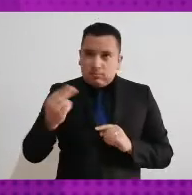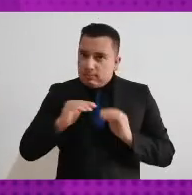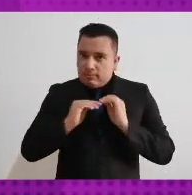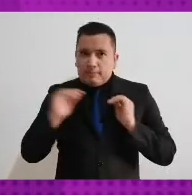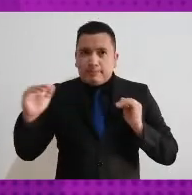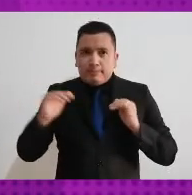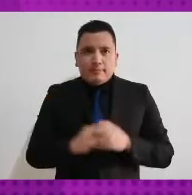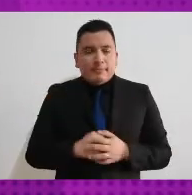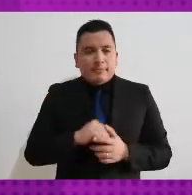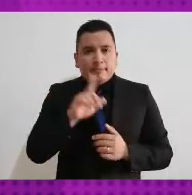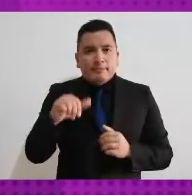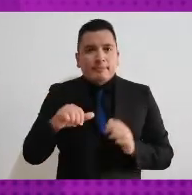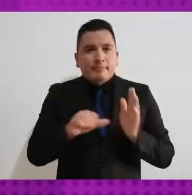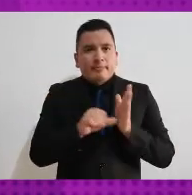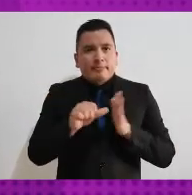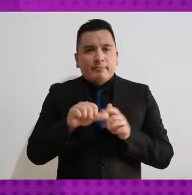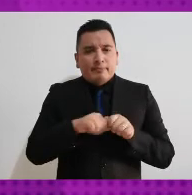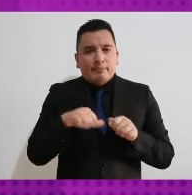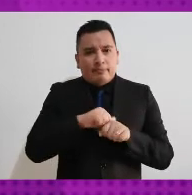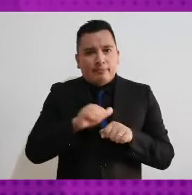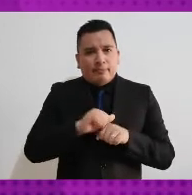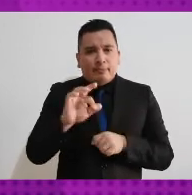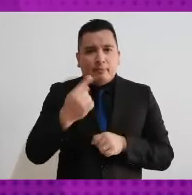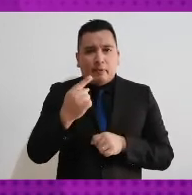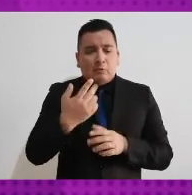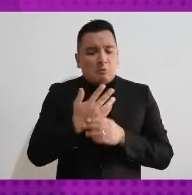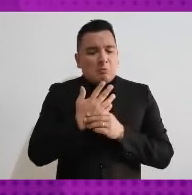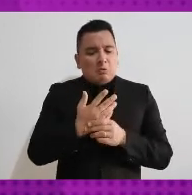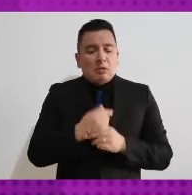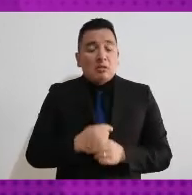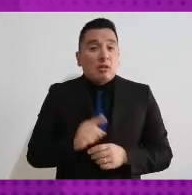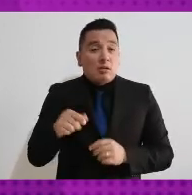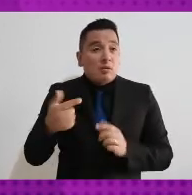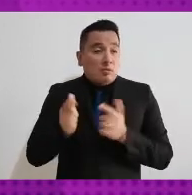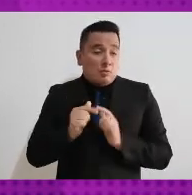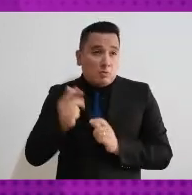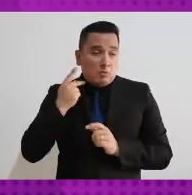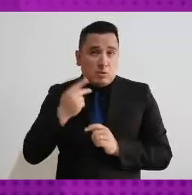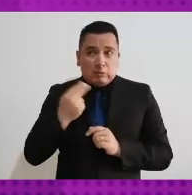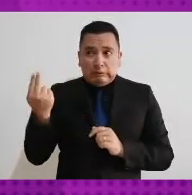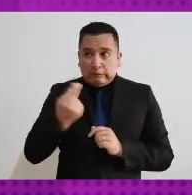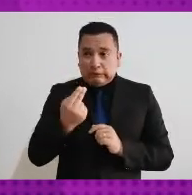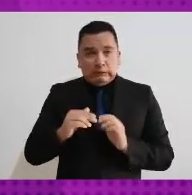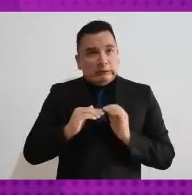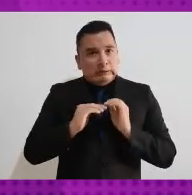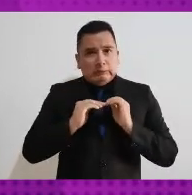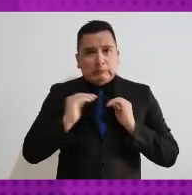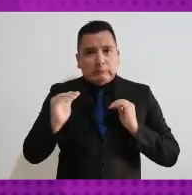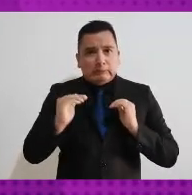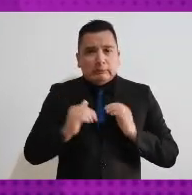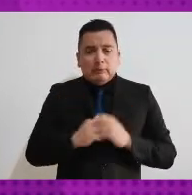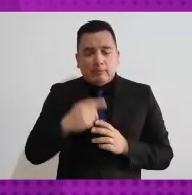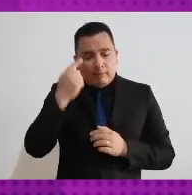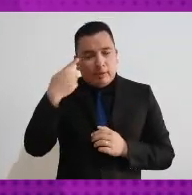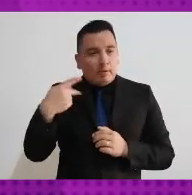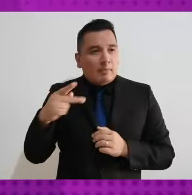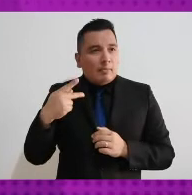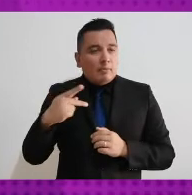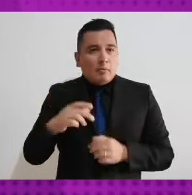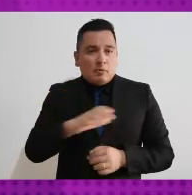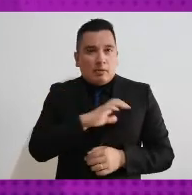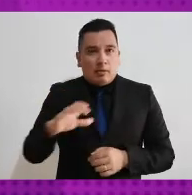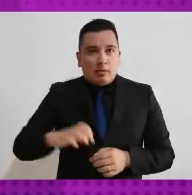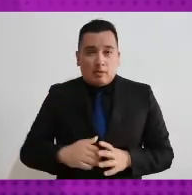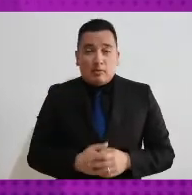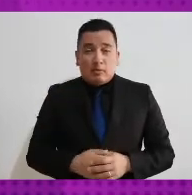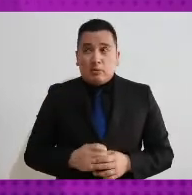Y luego en el artículo 41 se estableció que los partidos políticos tenían que observar el principio de paridad de género en todas sus